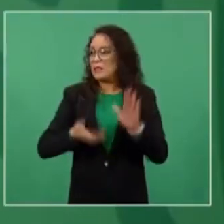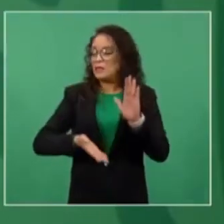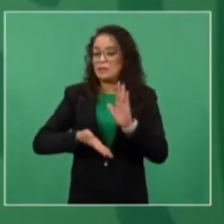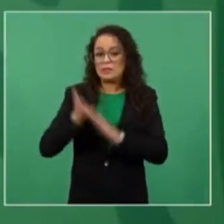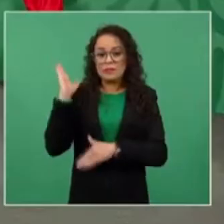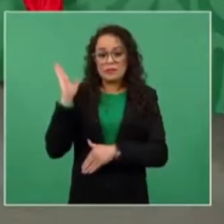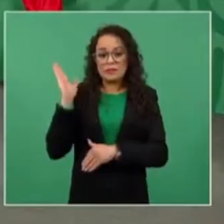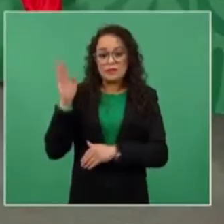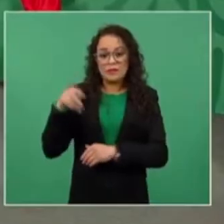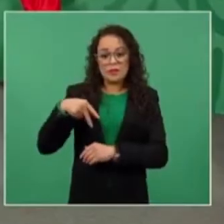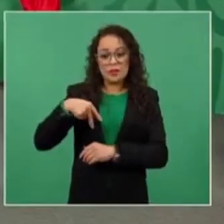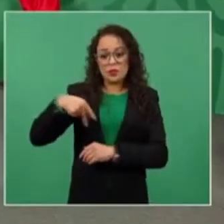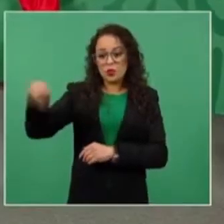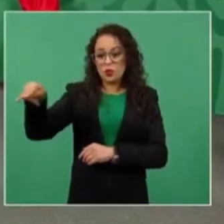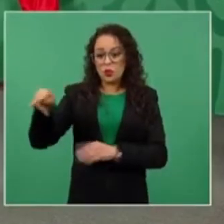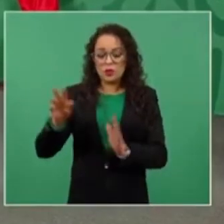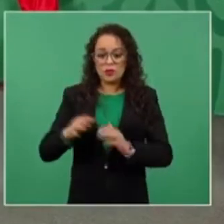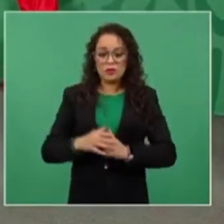los tres